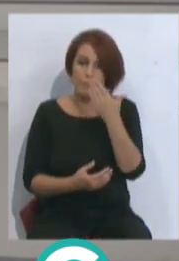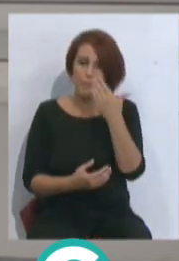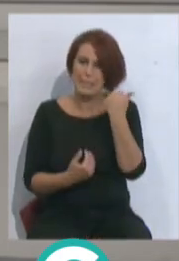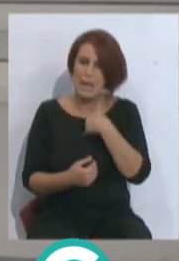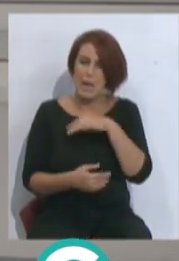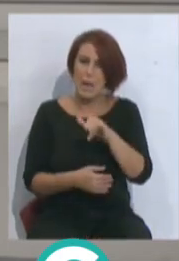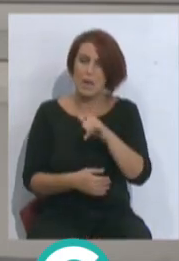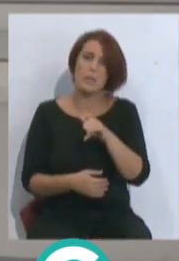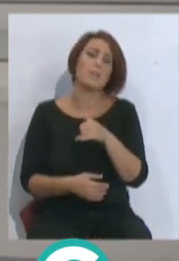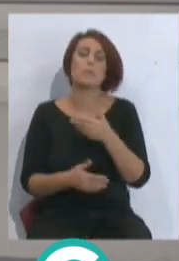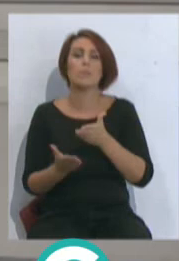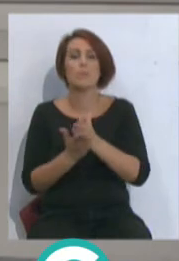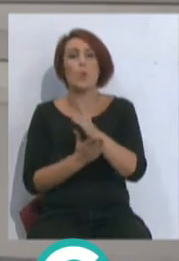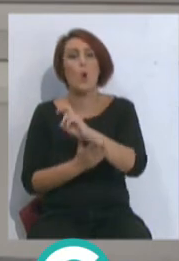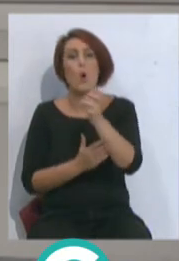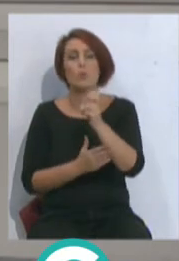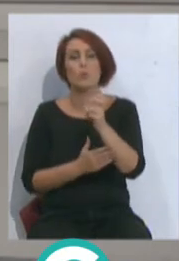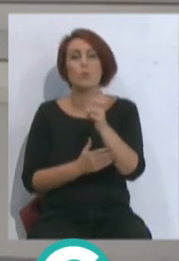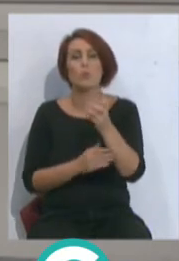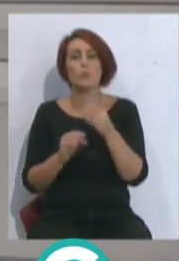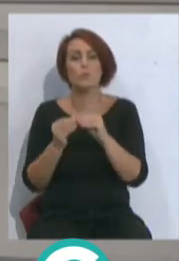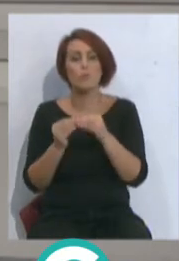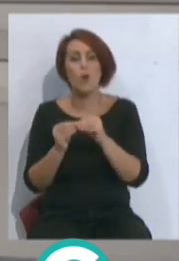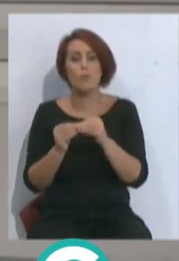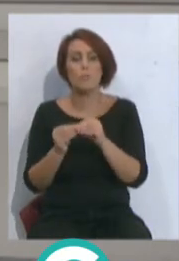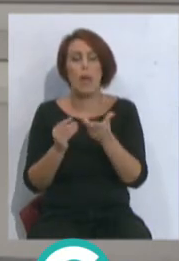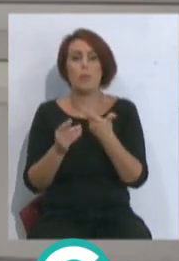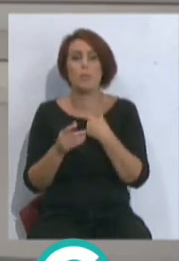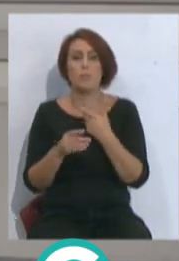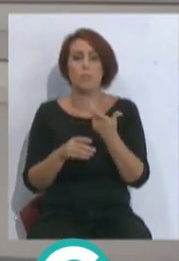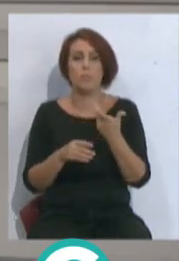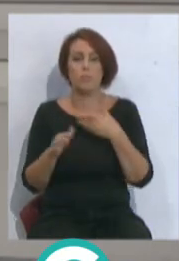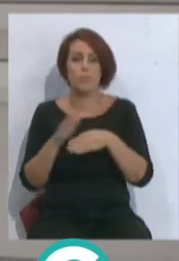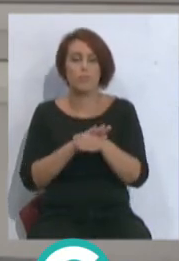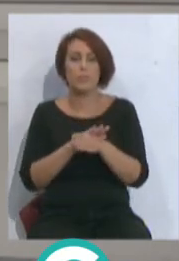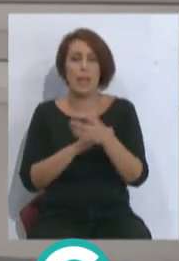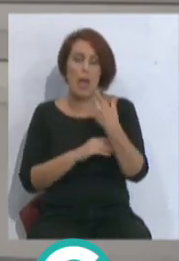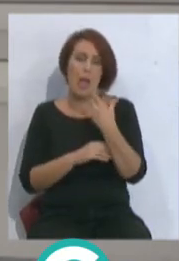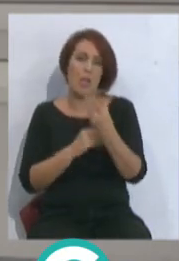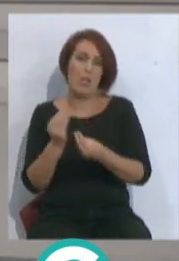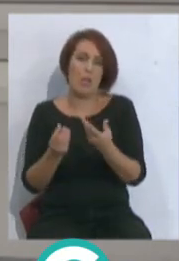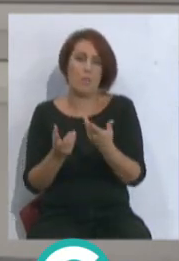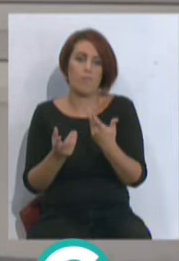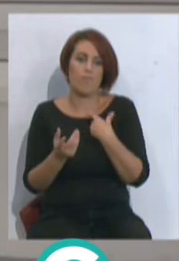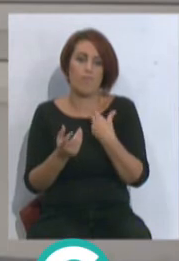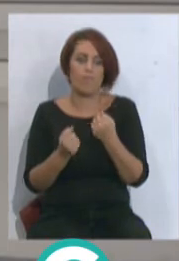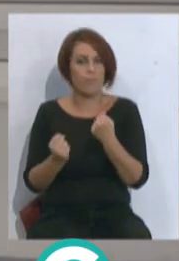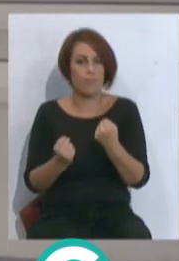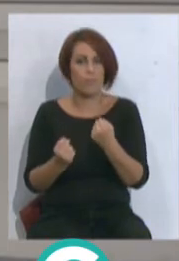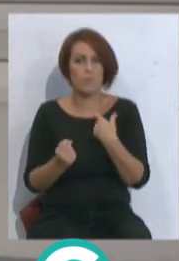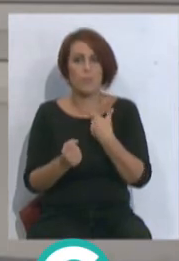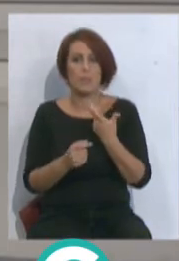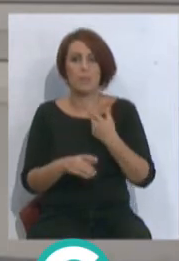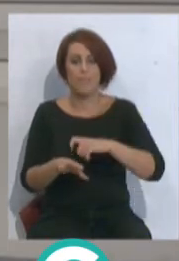otro, que es la actitud, la forma de enfrentarte, hace que saques fuerza, que tenga